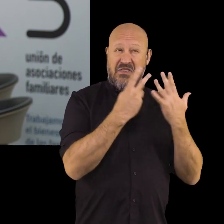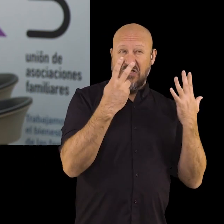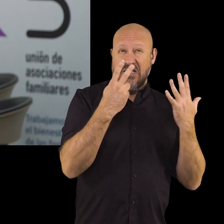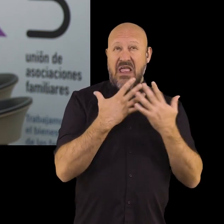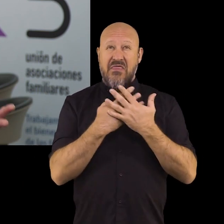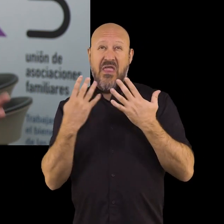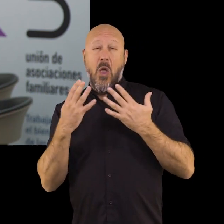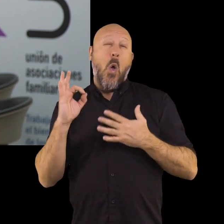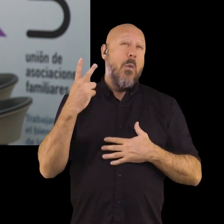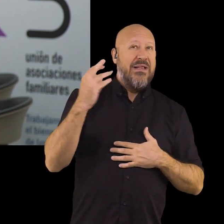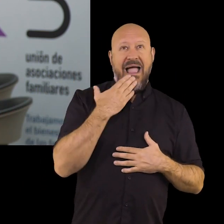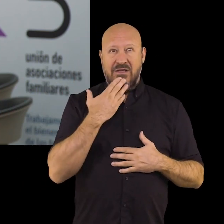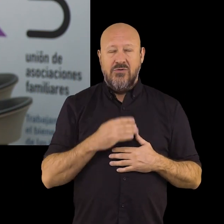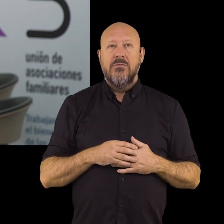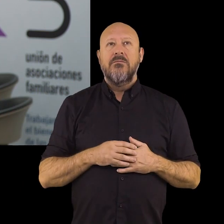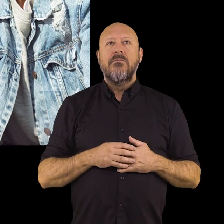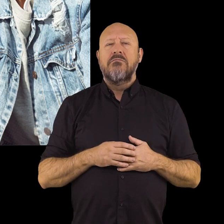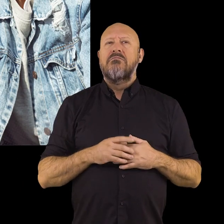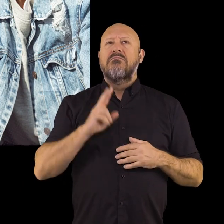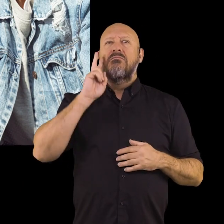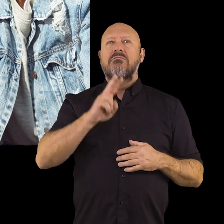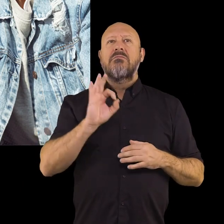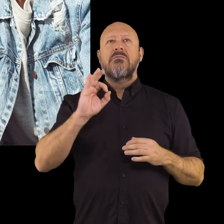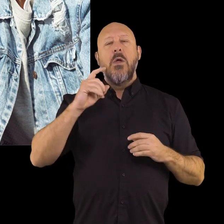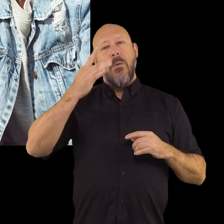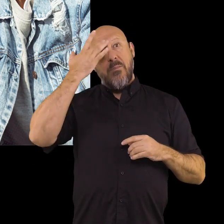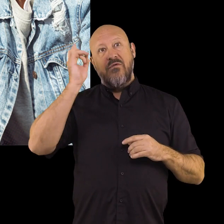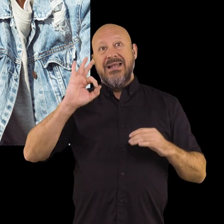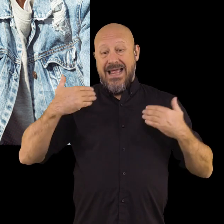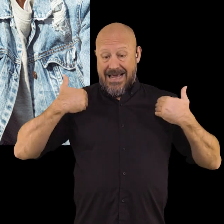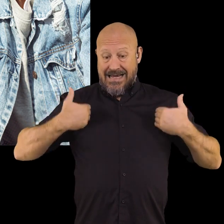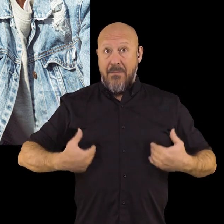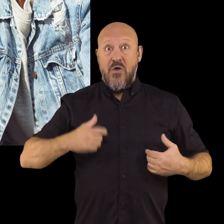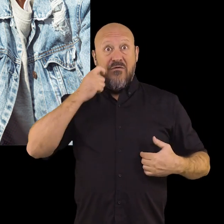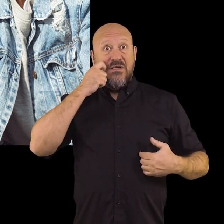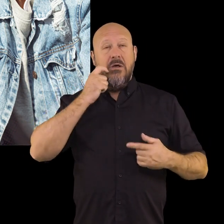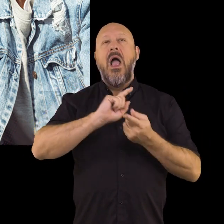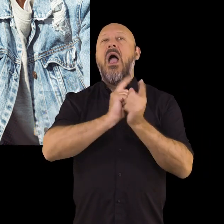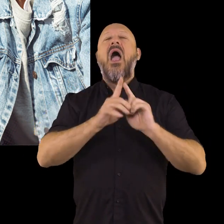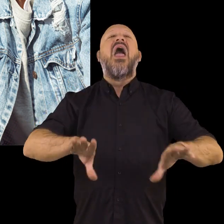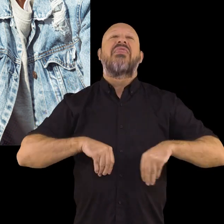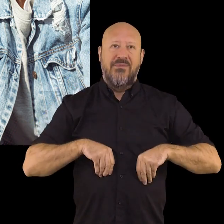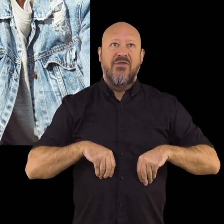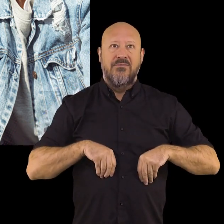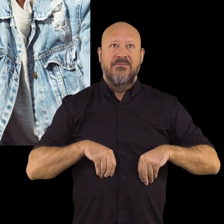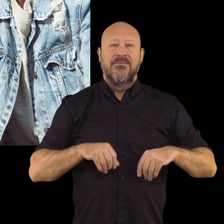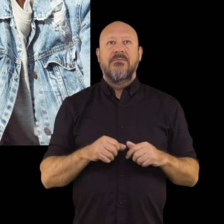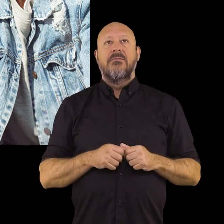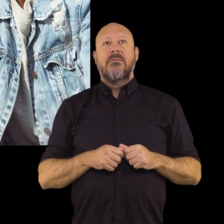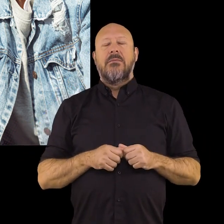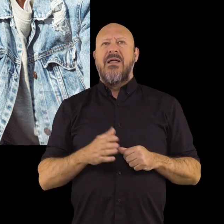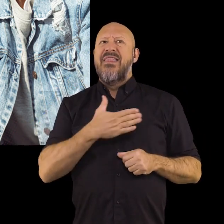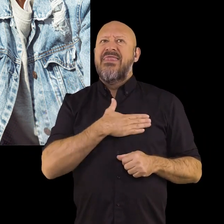entre los 17 y 19 o 20 años, existe una aceptación por fin de los cambios físicos que ha estado experimentando.